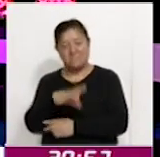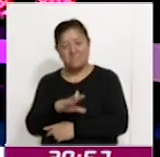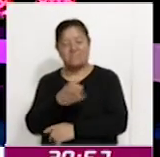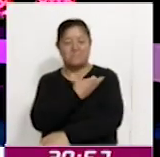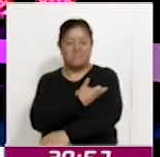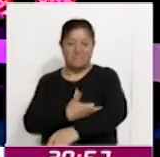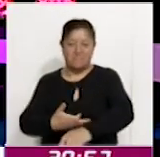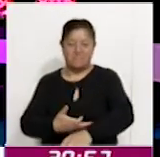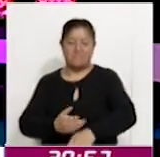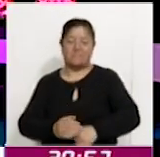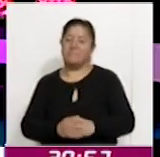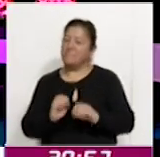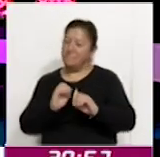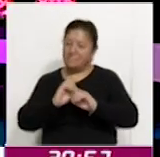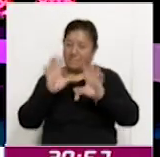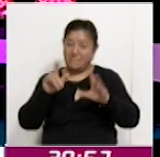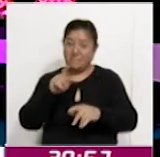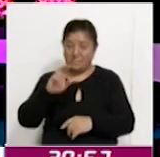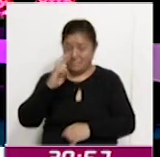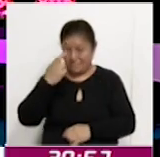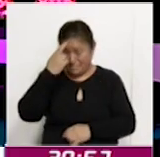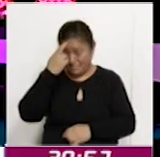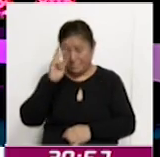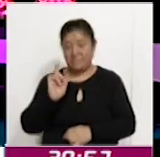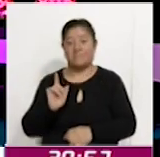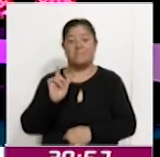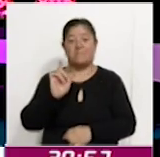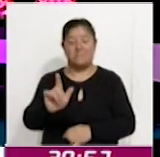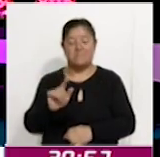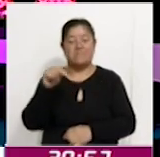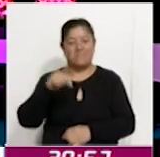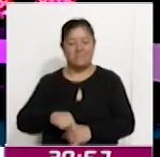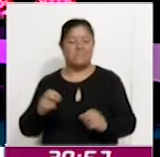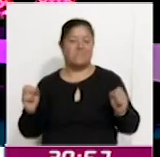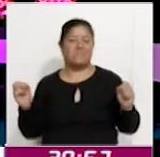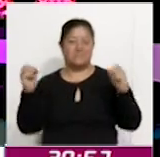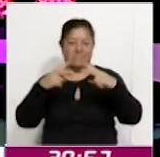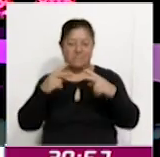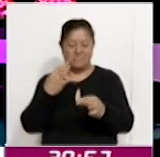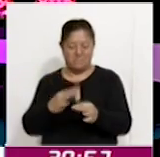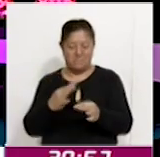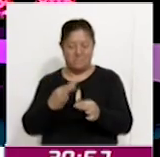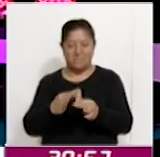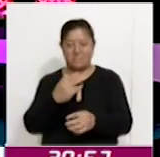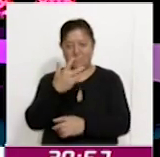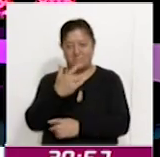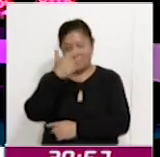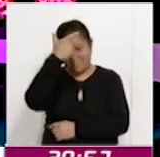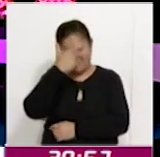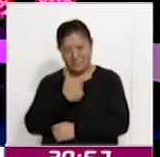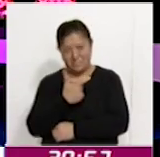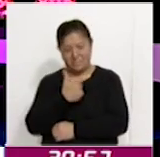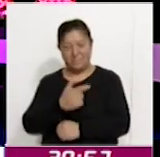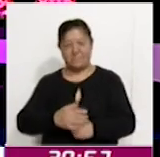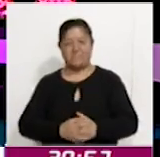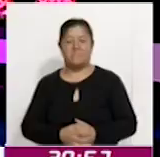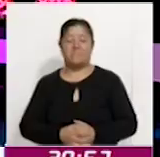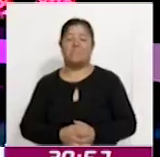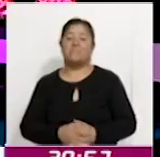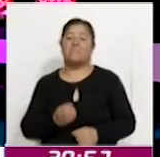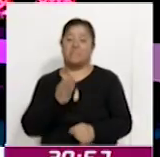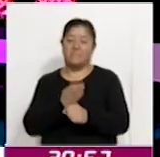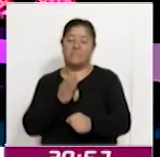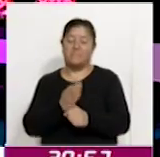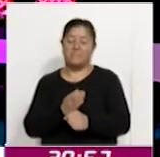familia y desde luego no olvide que el día lunes le estaremos esperando aquí en punto de las 8 de la noche. Por el